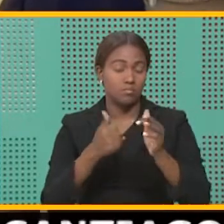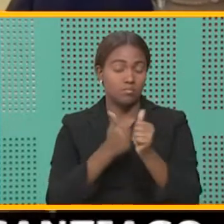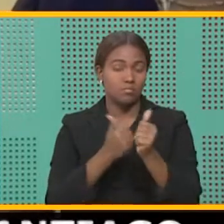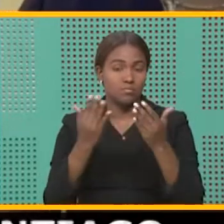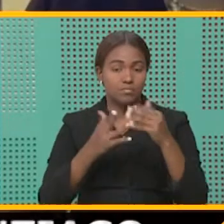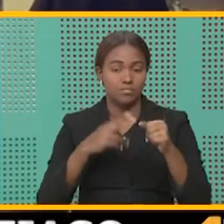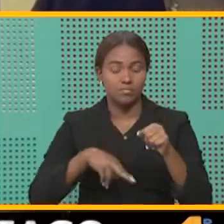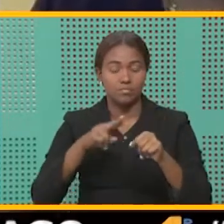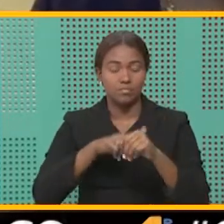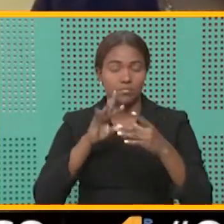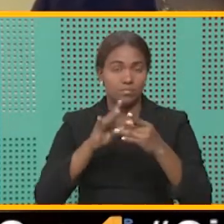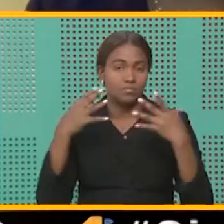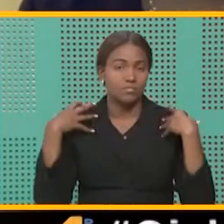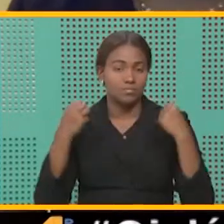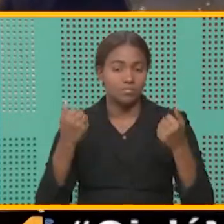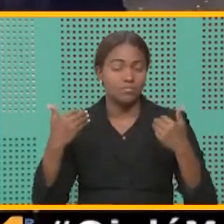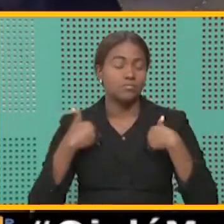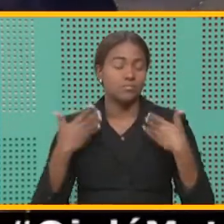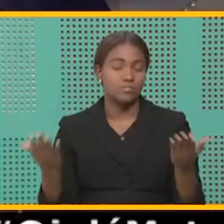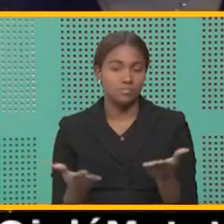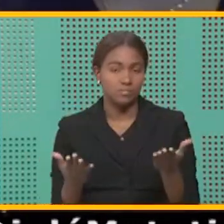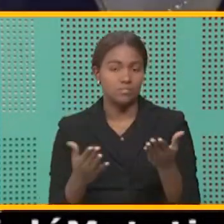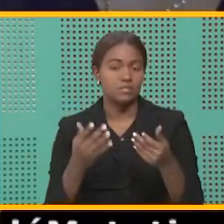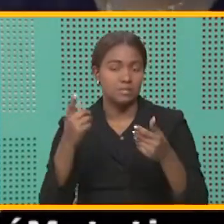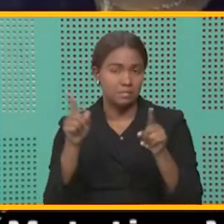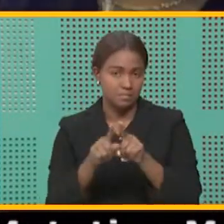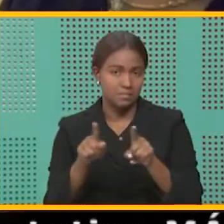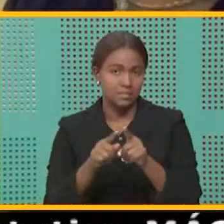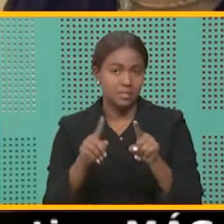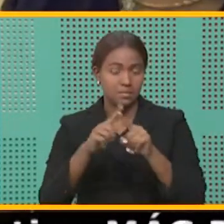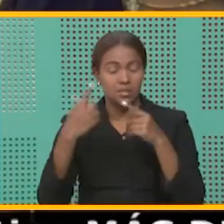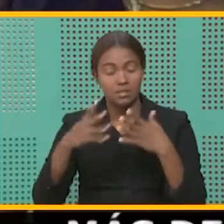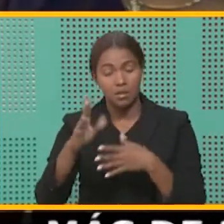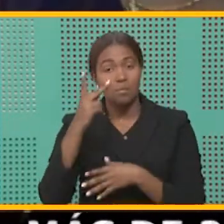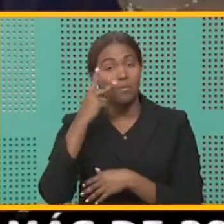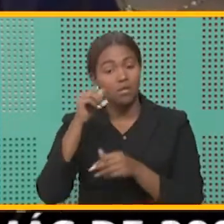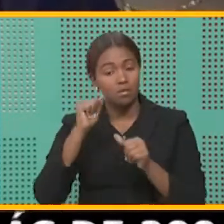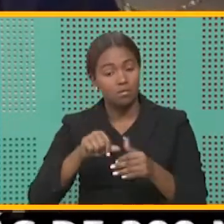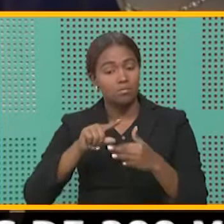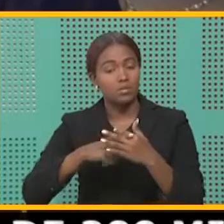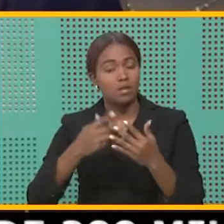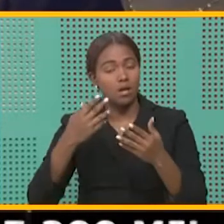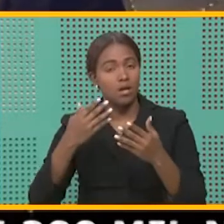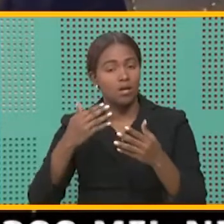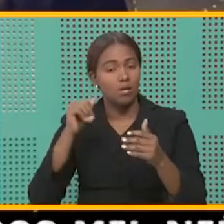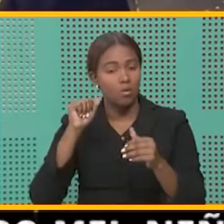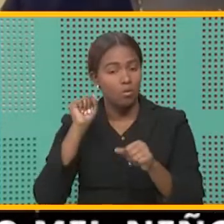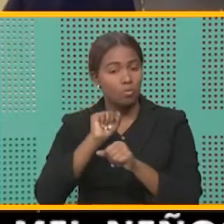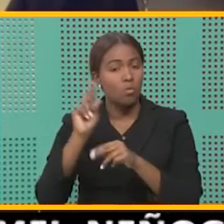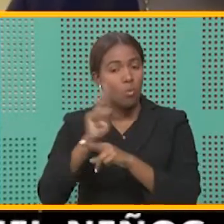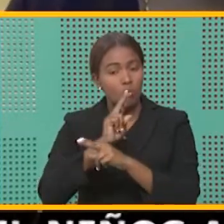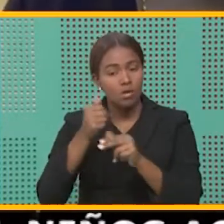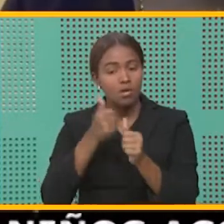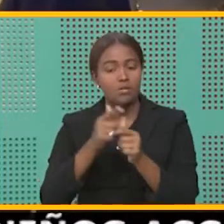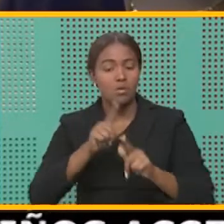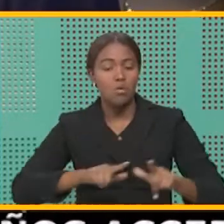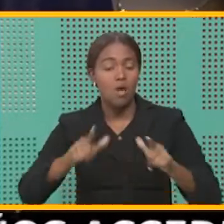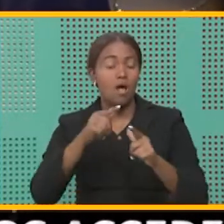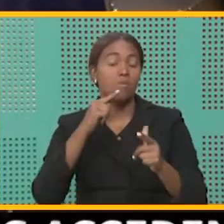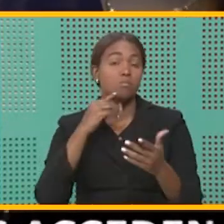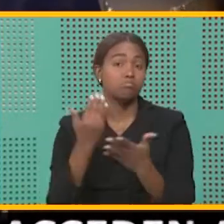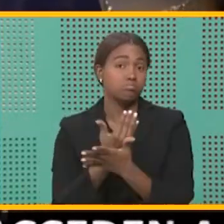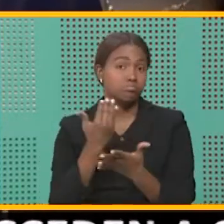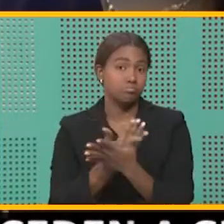Servicio Nacional de Salud, que también está aquí, etc. Entonces ya ustedes pueden comenzar a usar estos espacios totalmente modernos